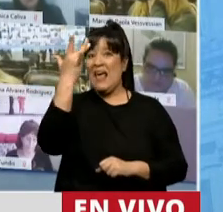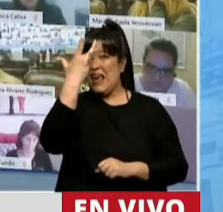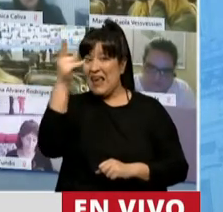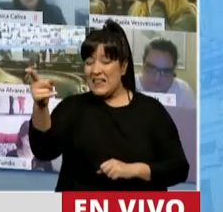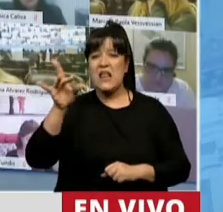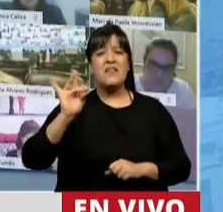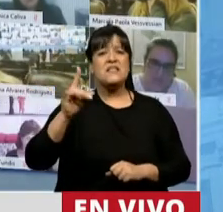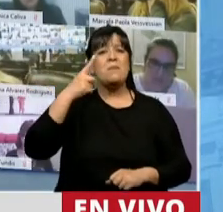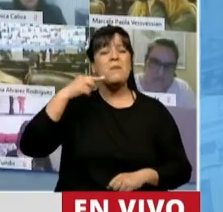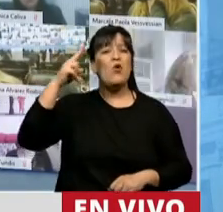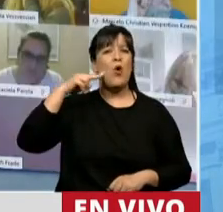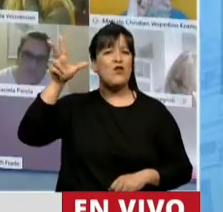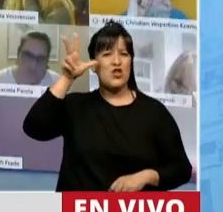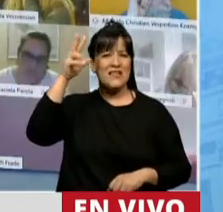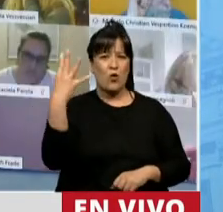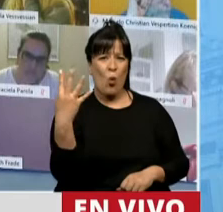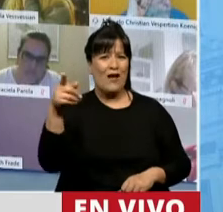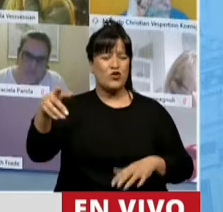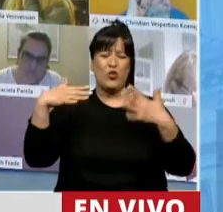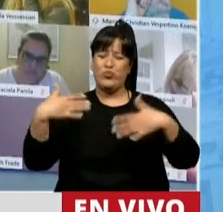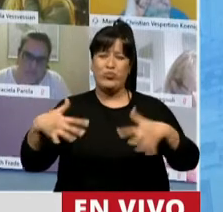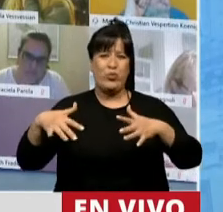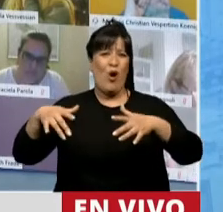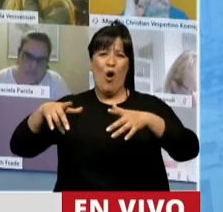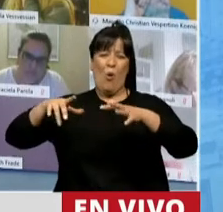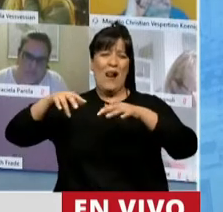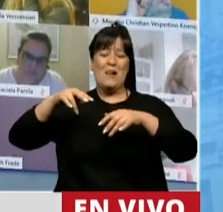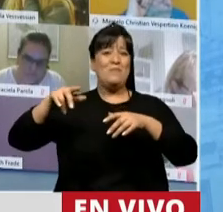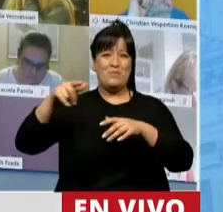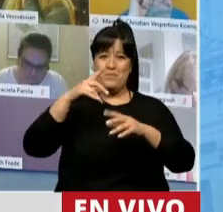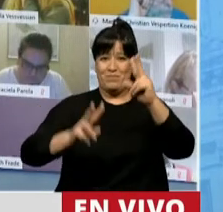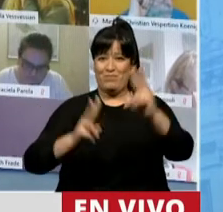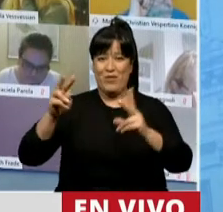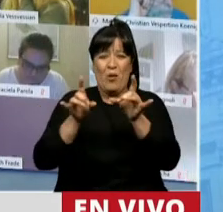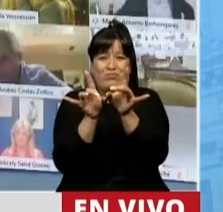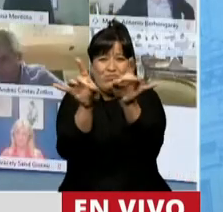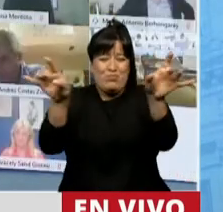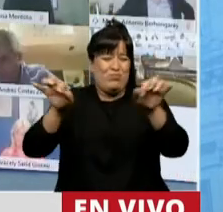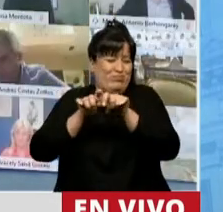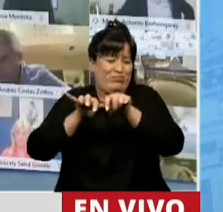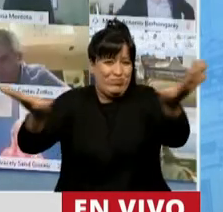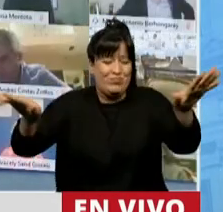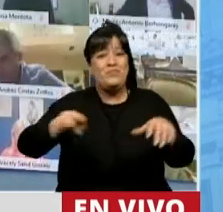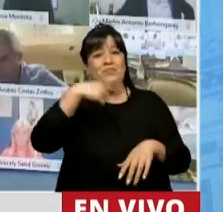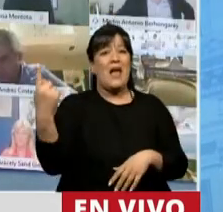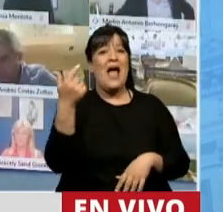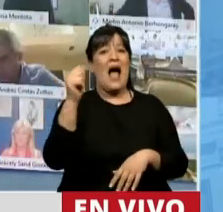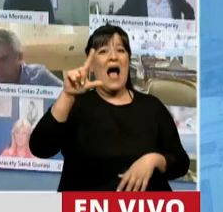diciembre de 1984, una fuga en una planta pesticida, Exxon Valdez en Alaska,